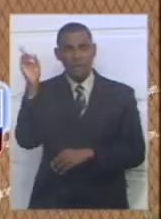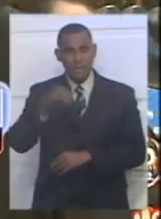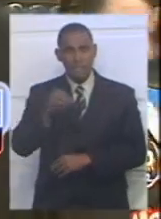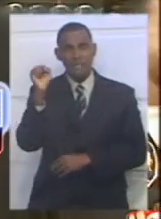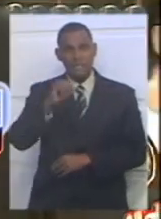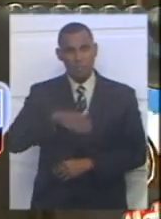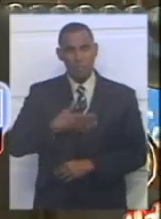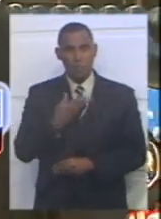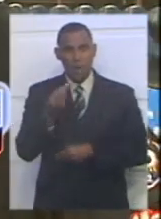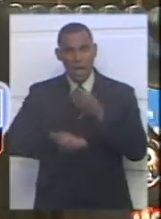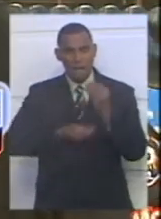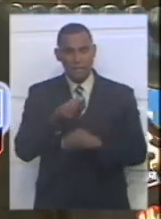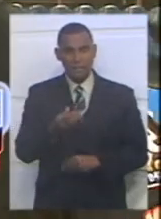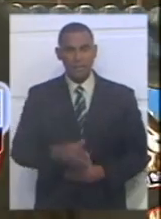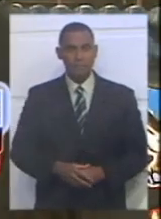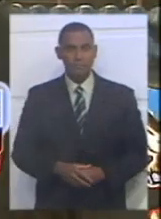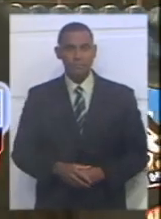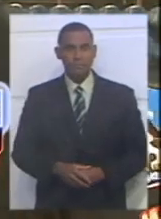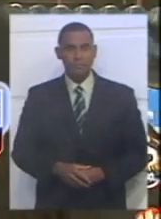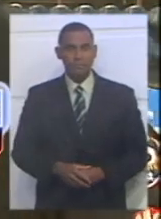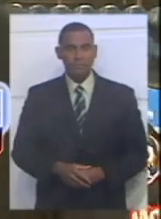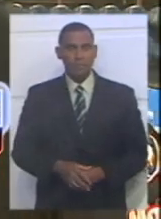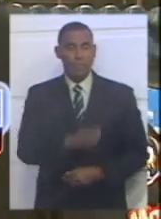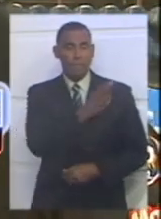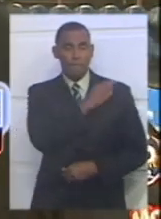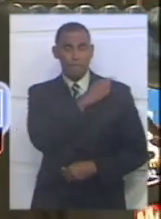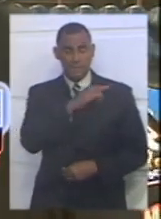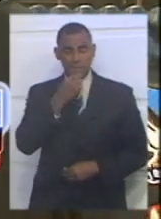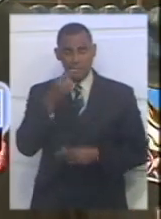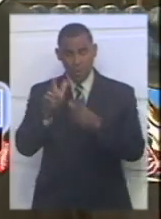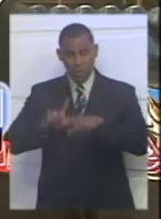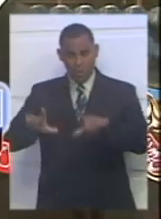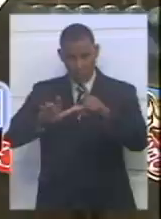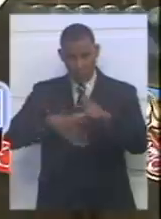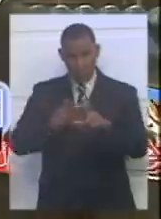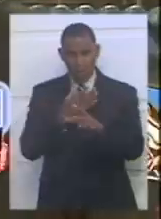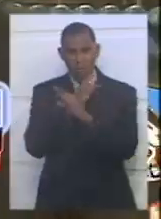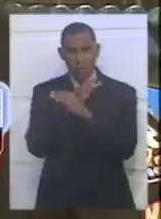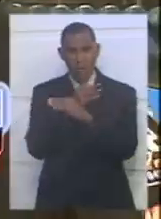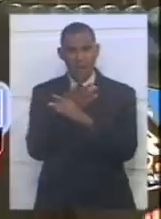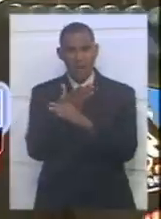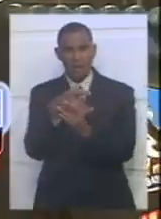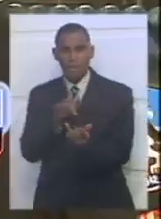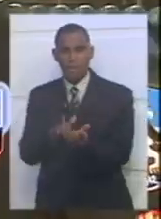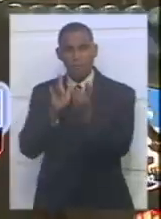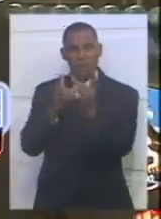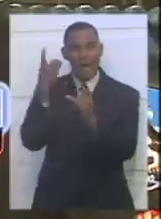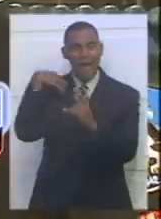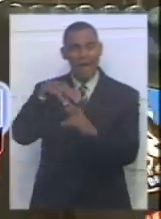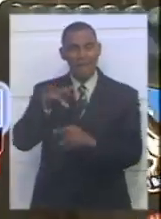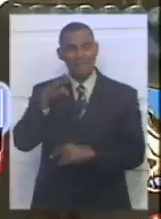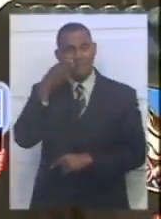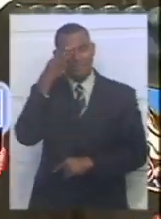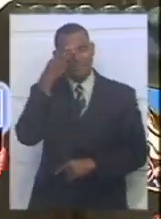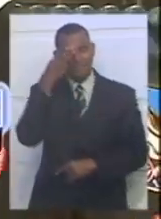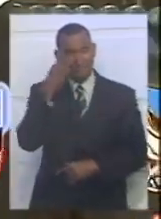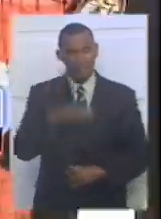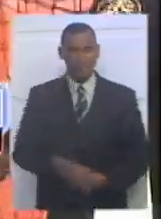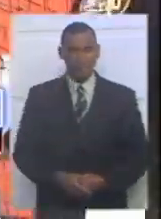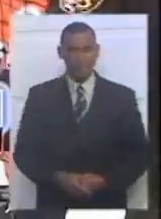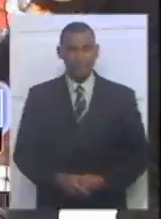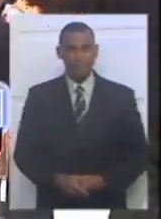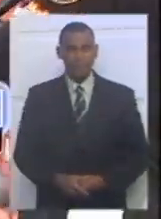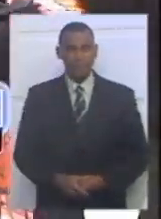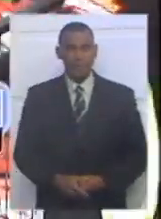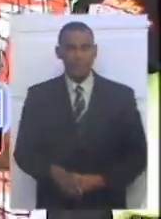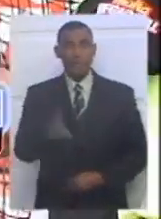el Maneafro Pedrique me tenga un espacio para así jugar contra mi equipo como lo es la navegante Magallanes.